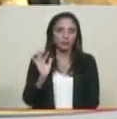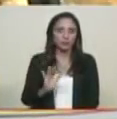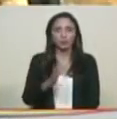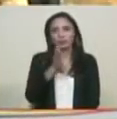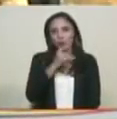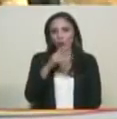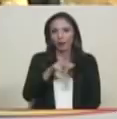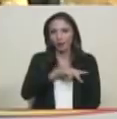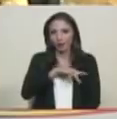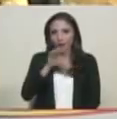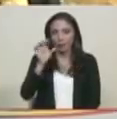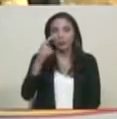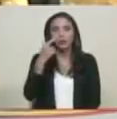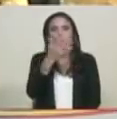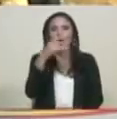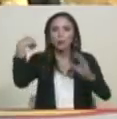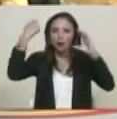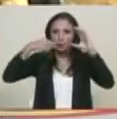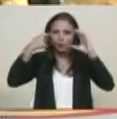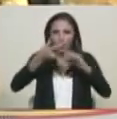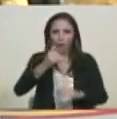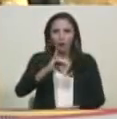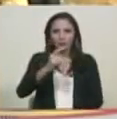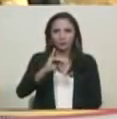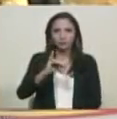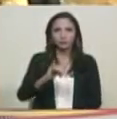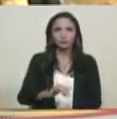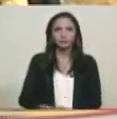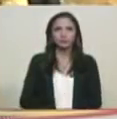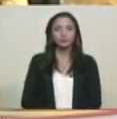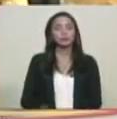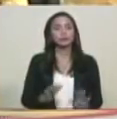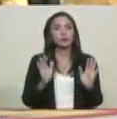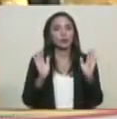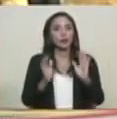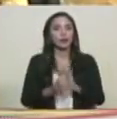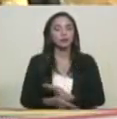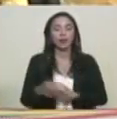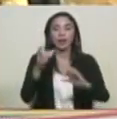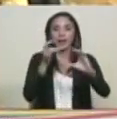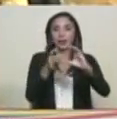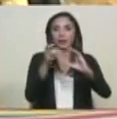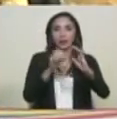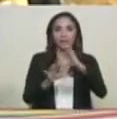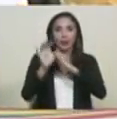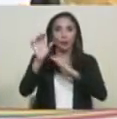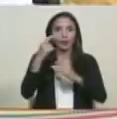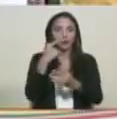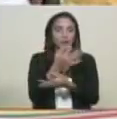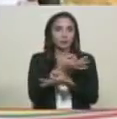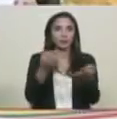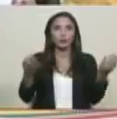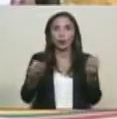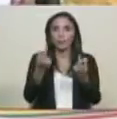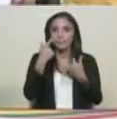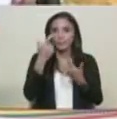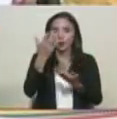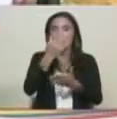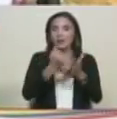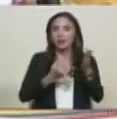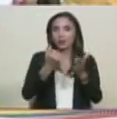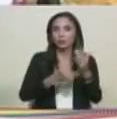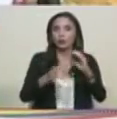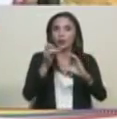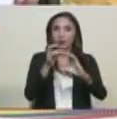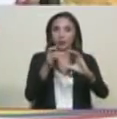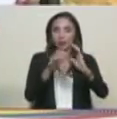No sé si tenemos el video. Y como el carnet de la patria ha sido tan exitoso, miren todas las personas que se han inscrito en el carnet